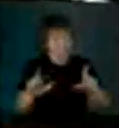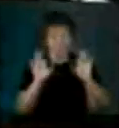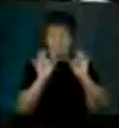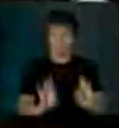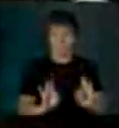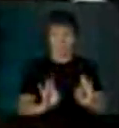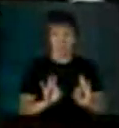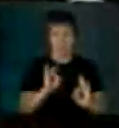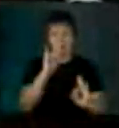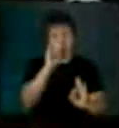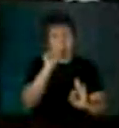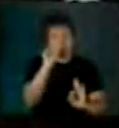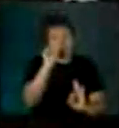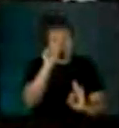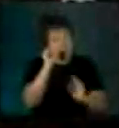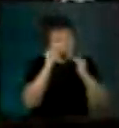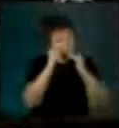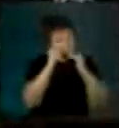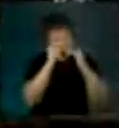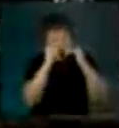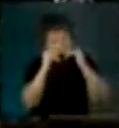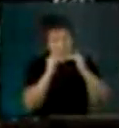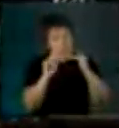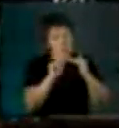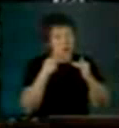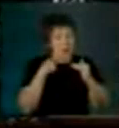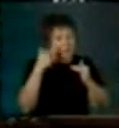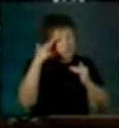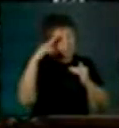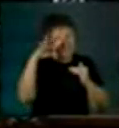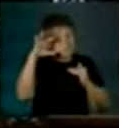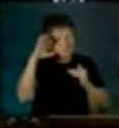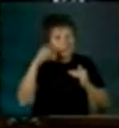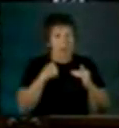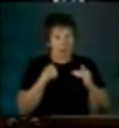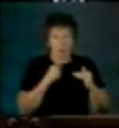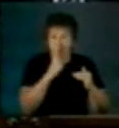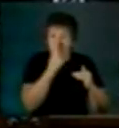Y un poco menos atado a lo que nos conviene.